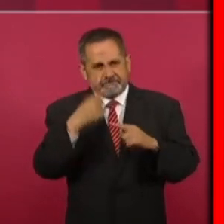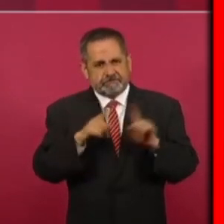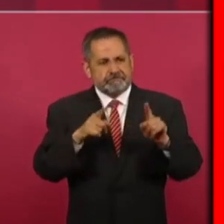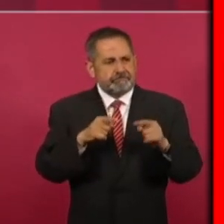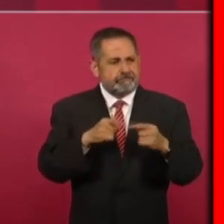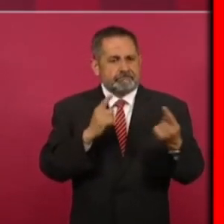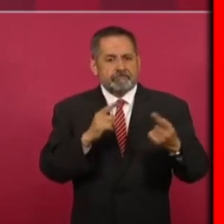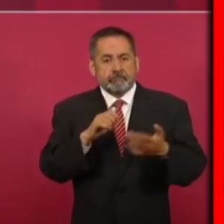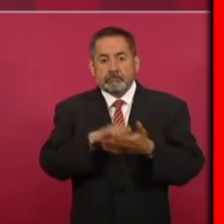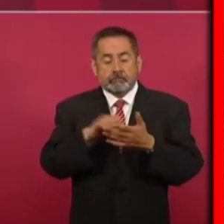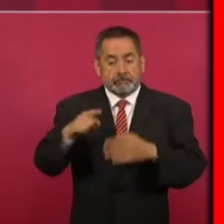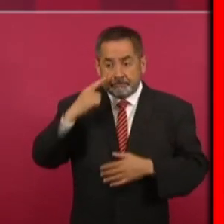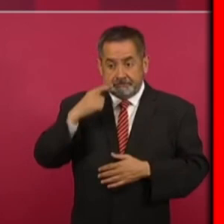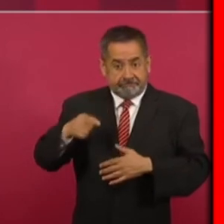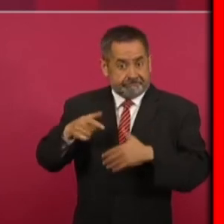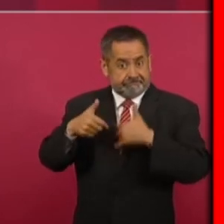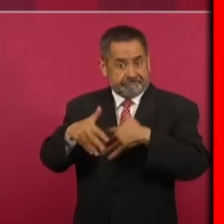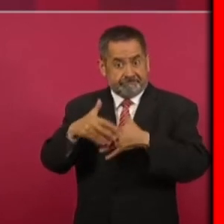triunfar el ejército